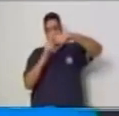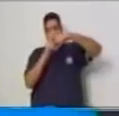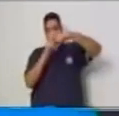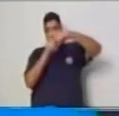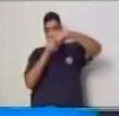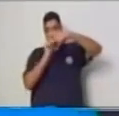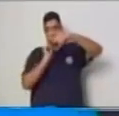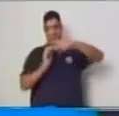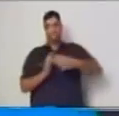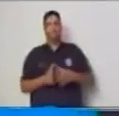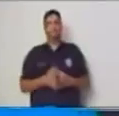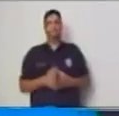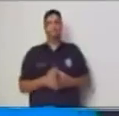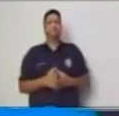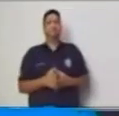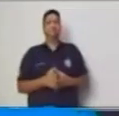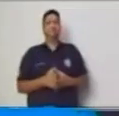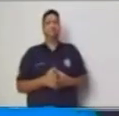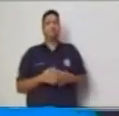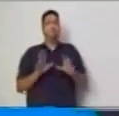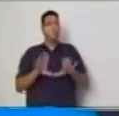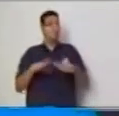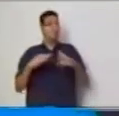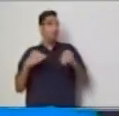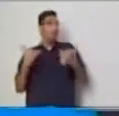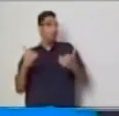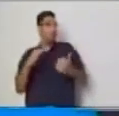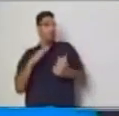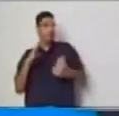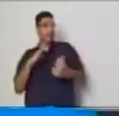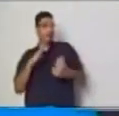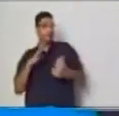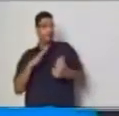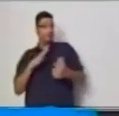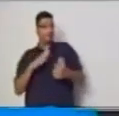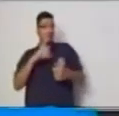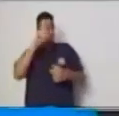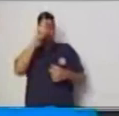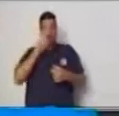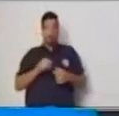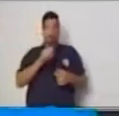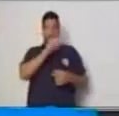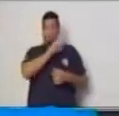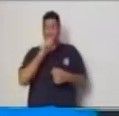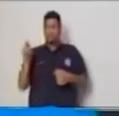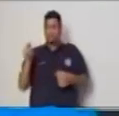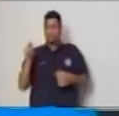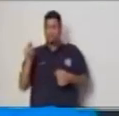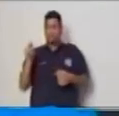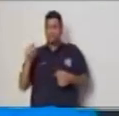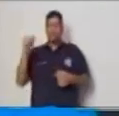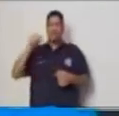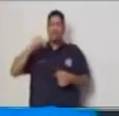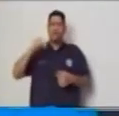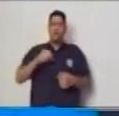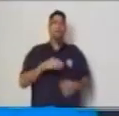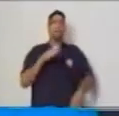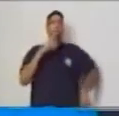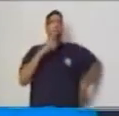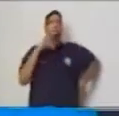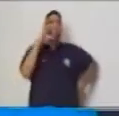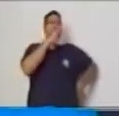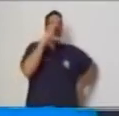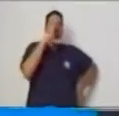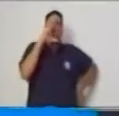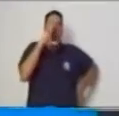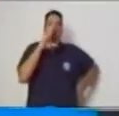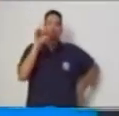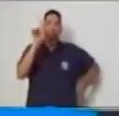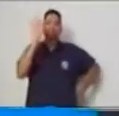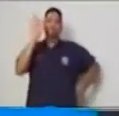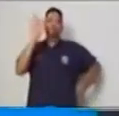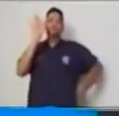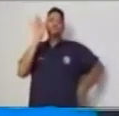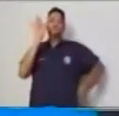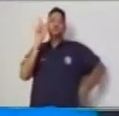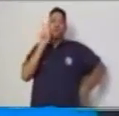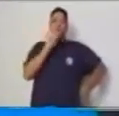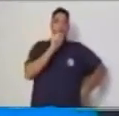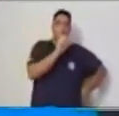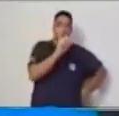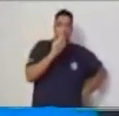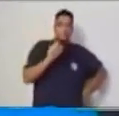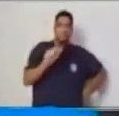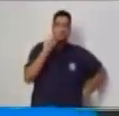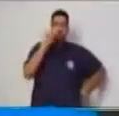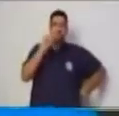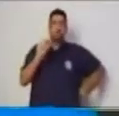bien habiendo trazado tu plano cartesiano encontremos ahora los puntos o los pares